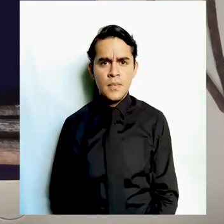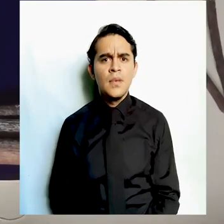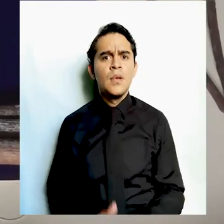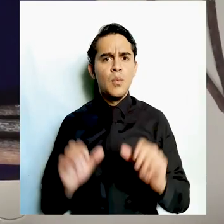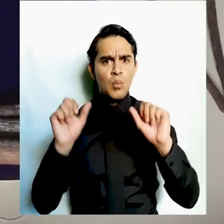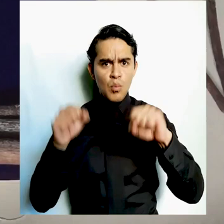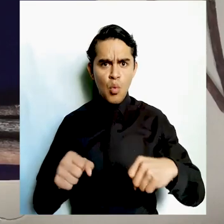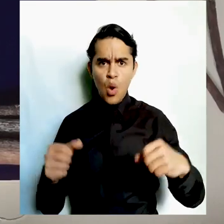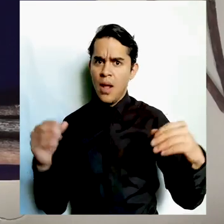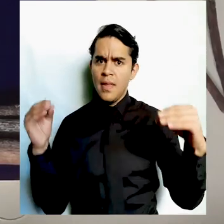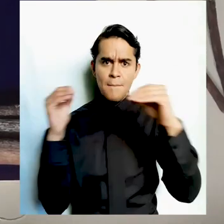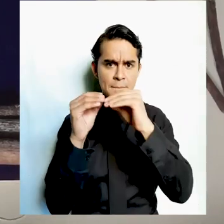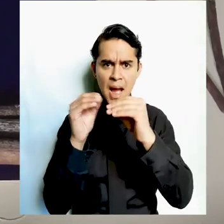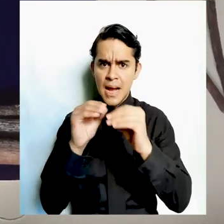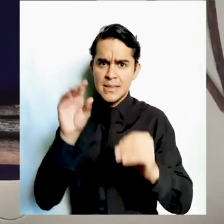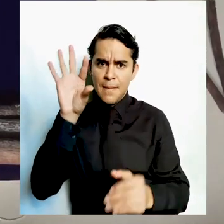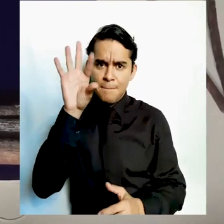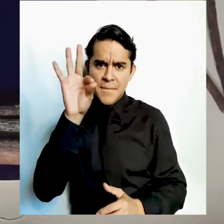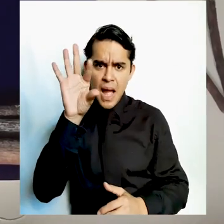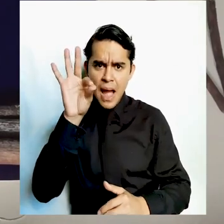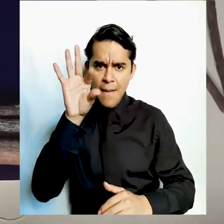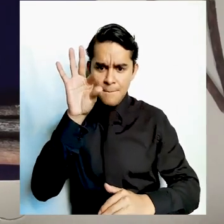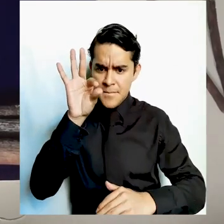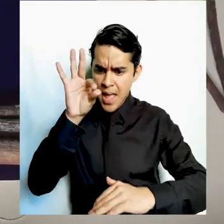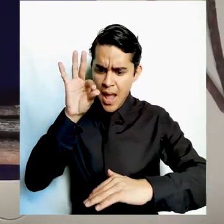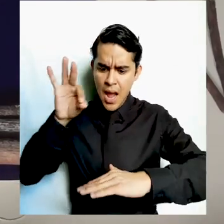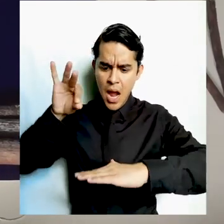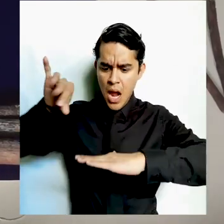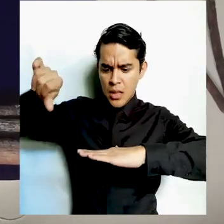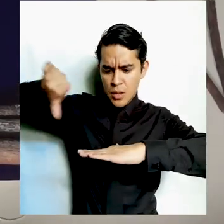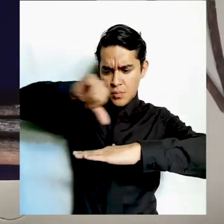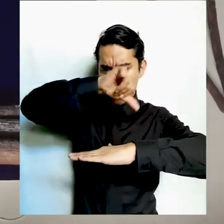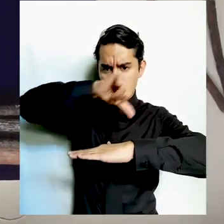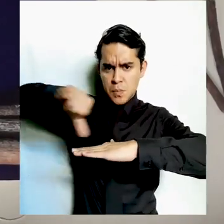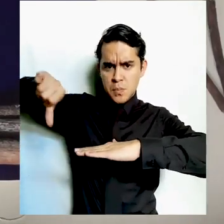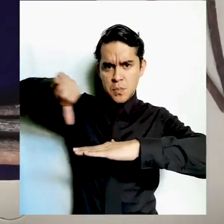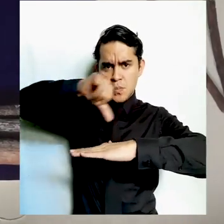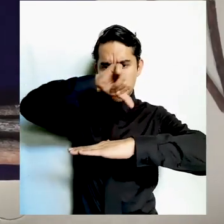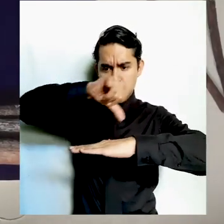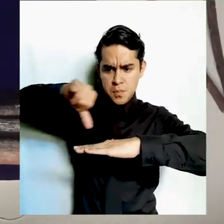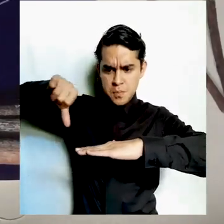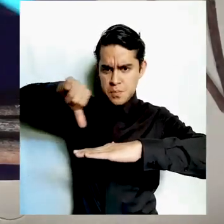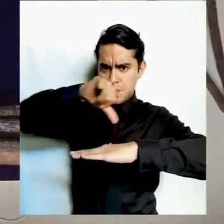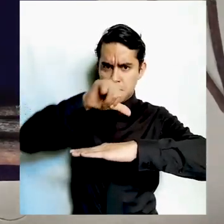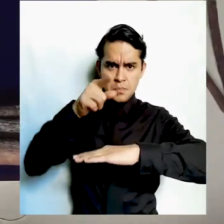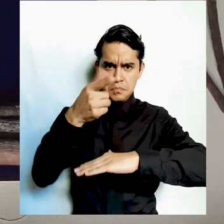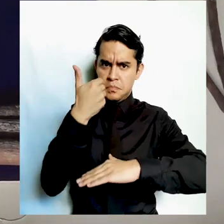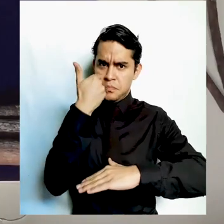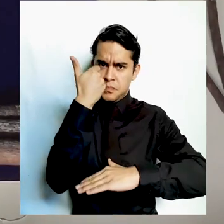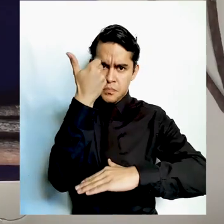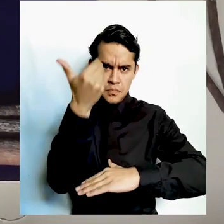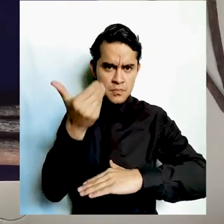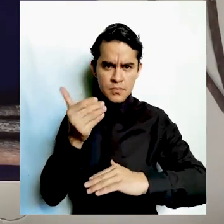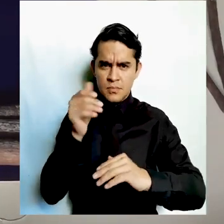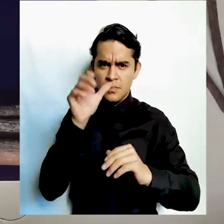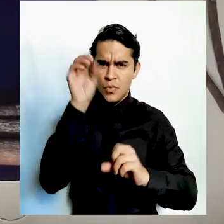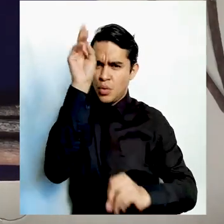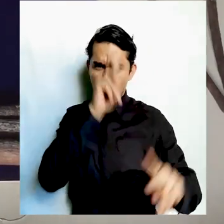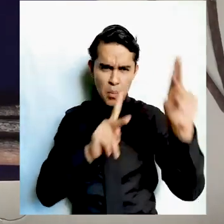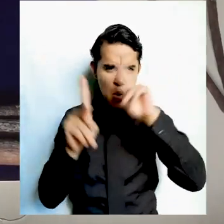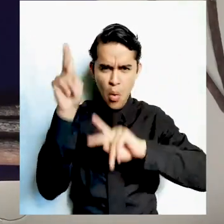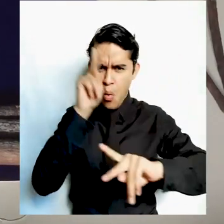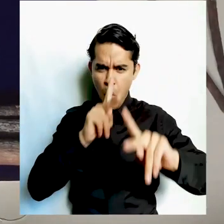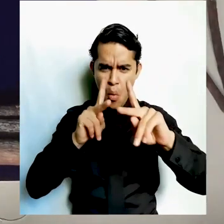más silicón a toda la estructura que hemos pegado hasta ahora. No te preocupes por la cantidad que